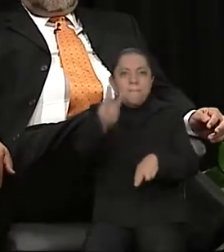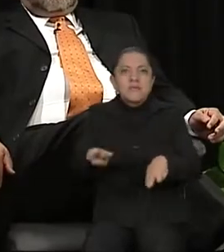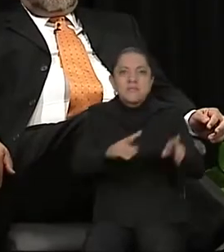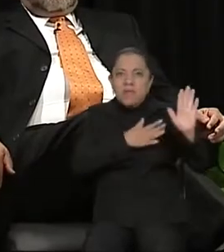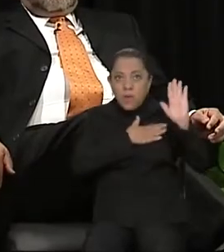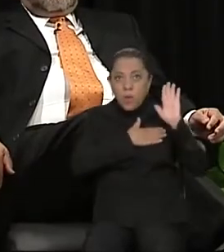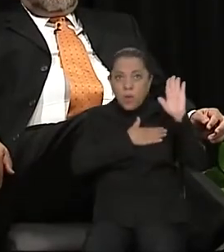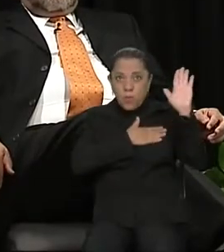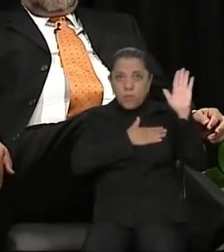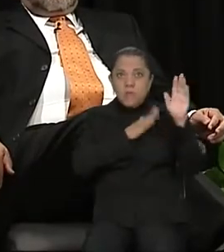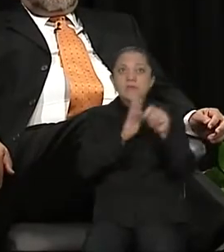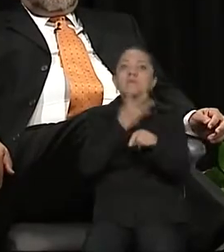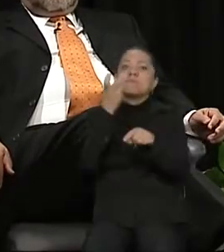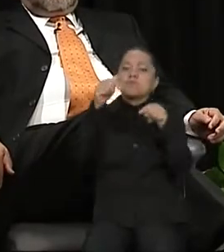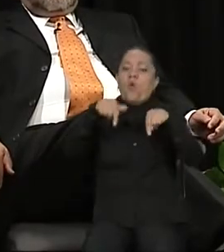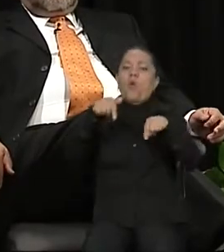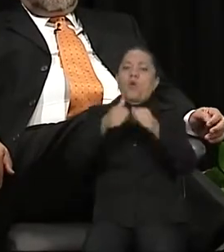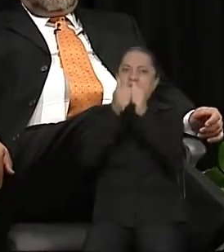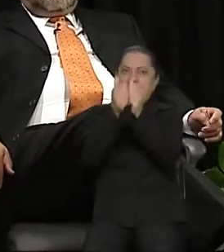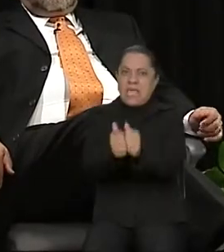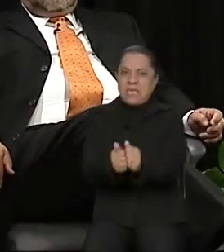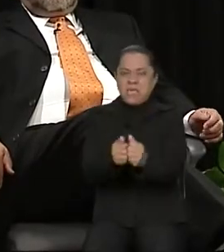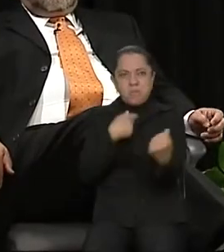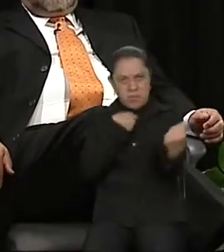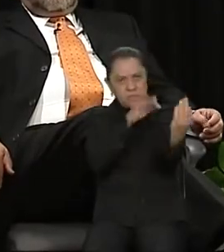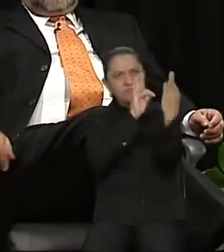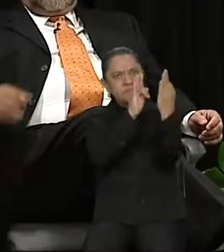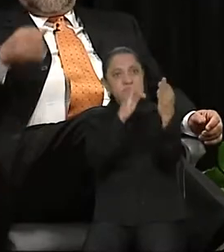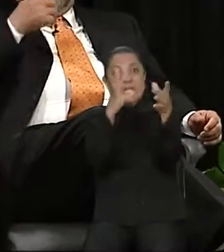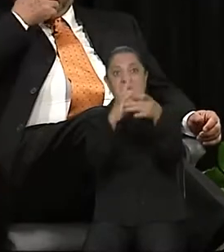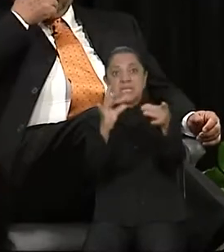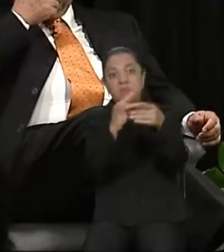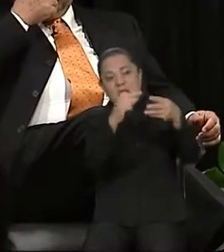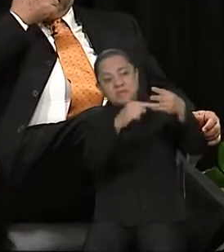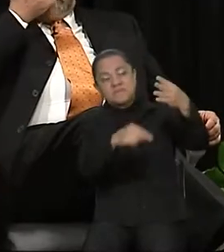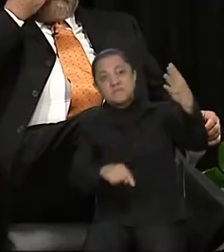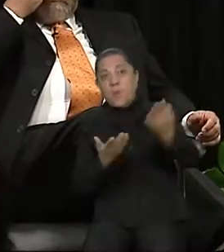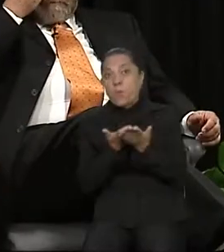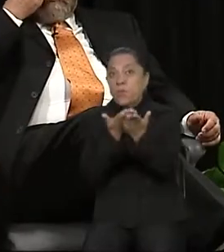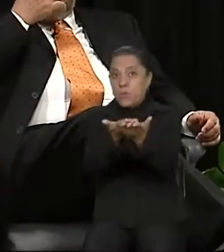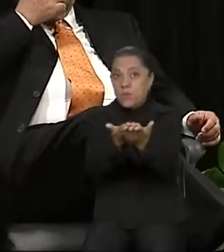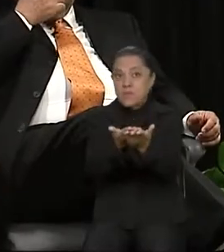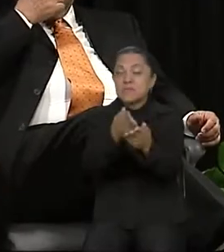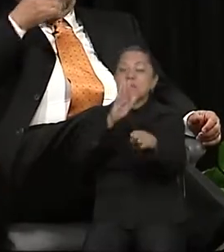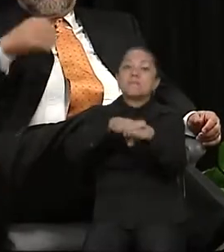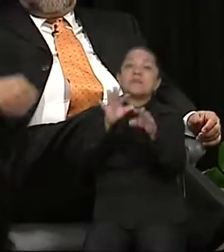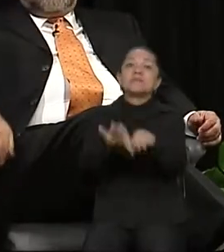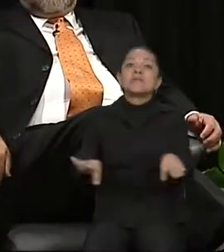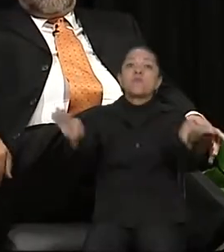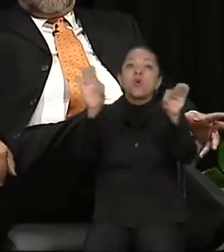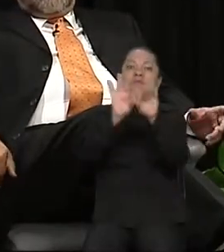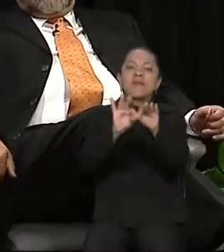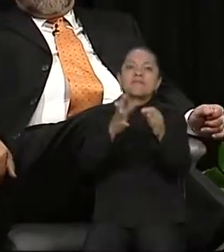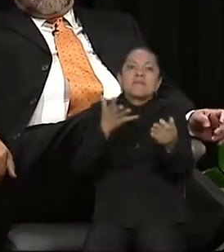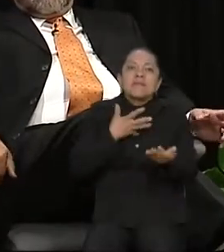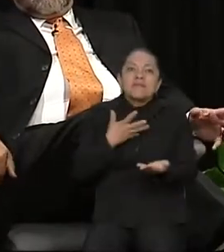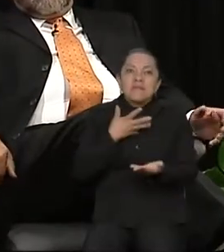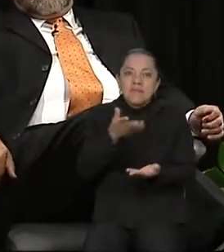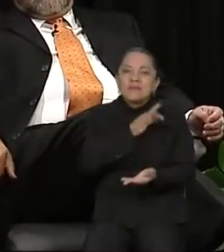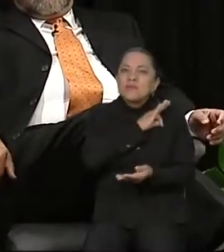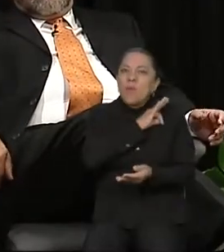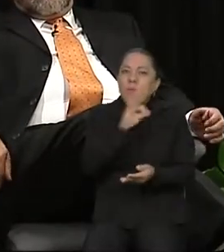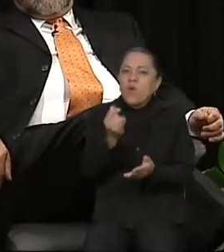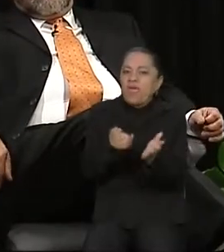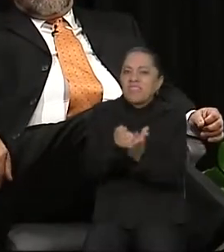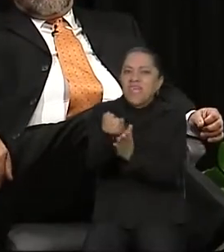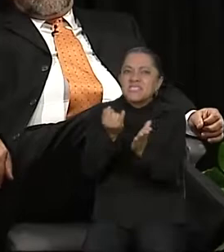estamos aquí para dar la cara, para explicar nuestras propuestas, pero lo más importante, para dar elementos de que se pueda dar una decisión muy